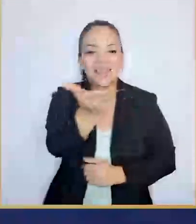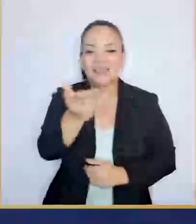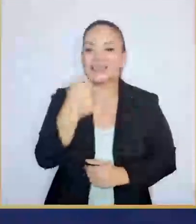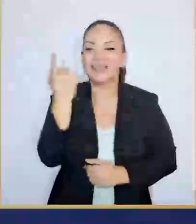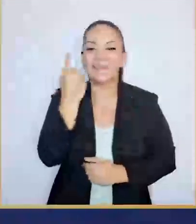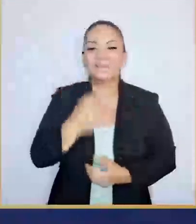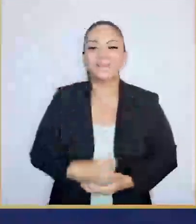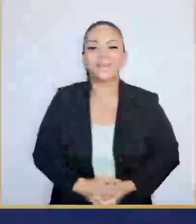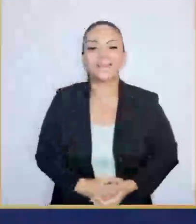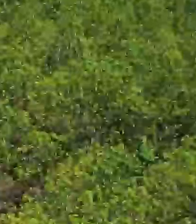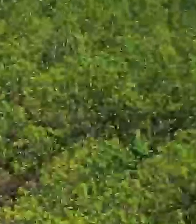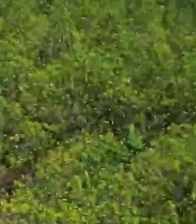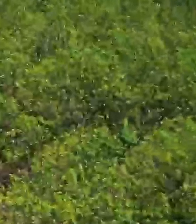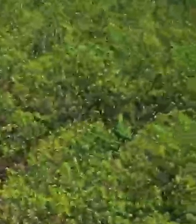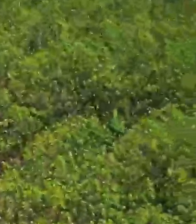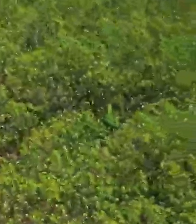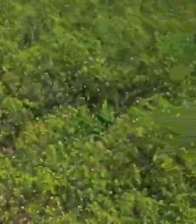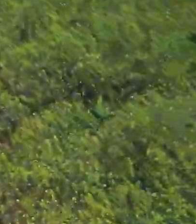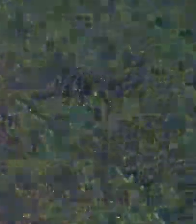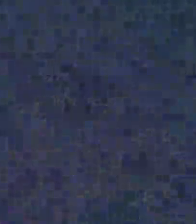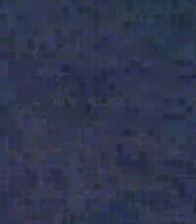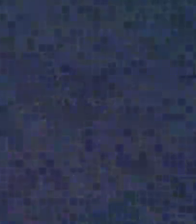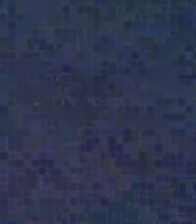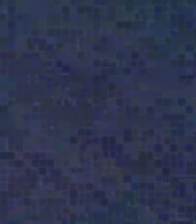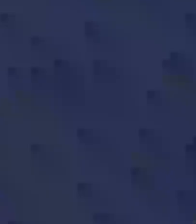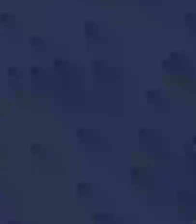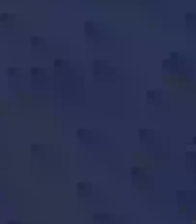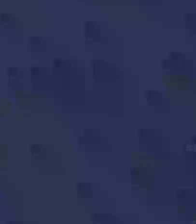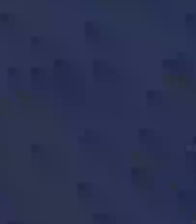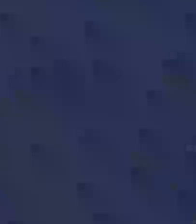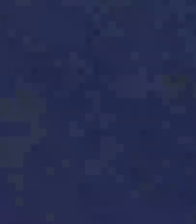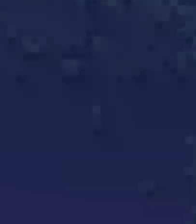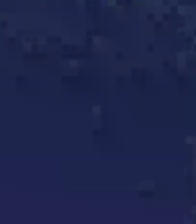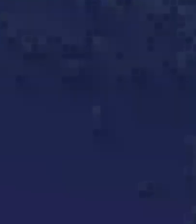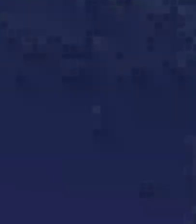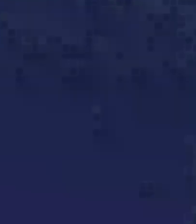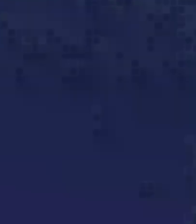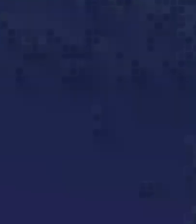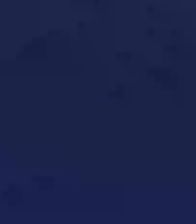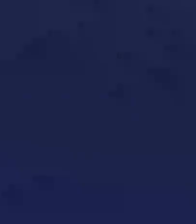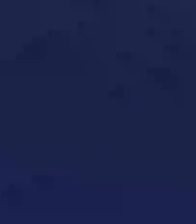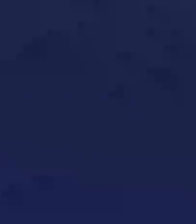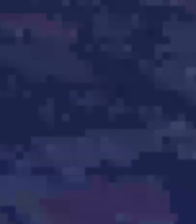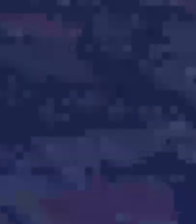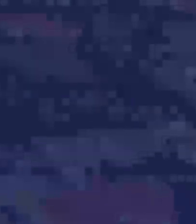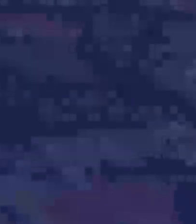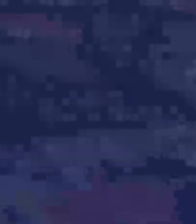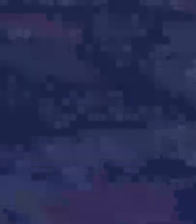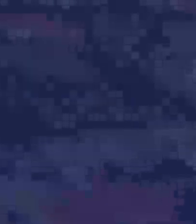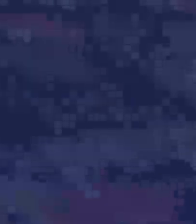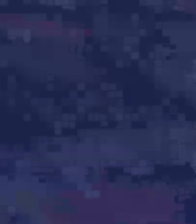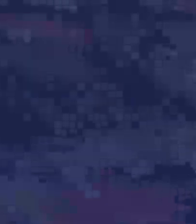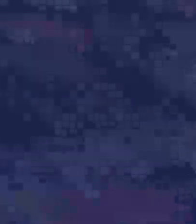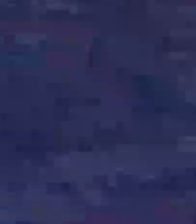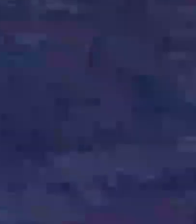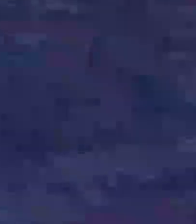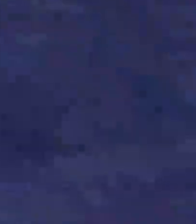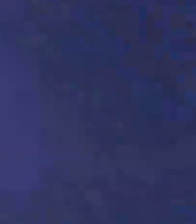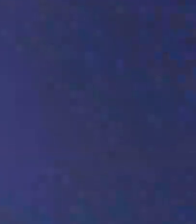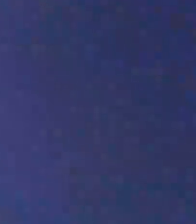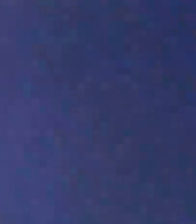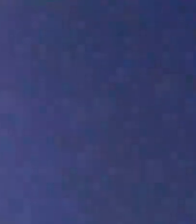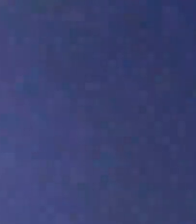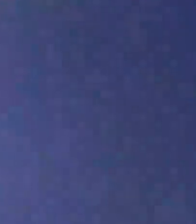Dios los bendiga siempre Costa Rica tiene un firme propósito Que la próxima generación crezca en